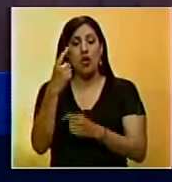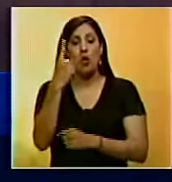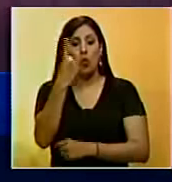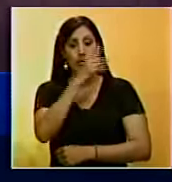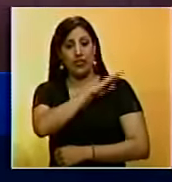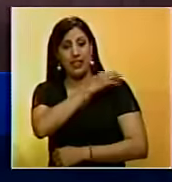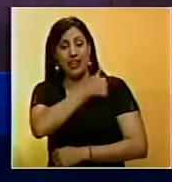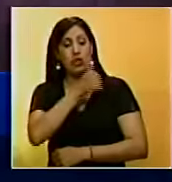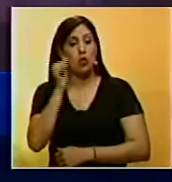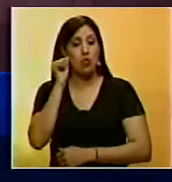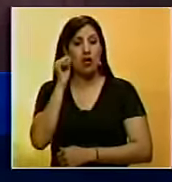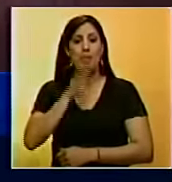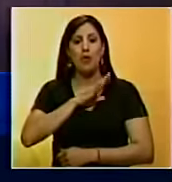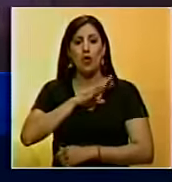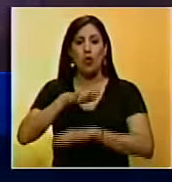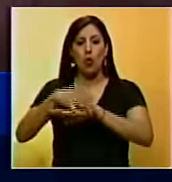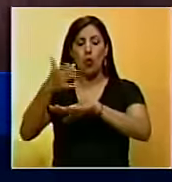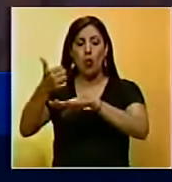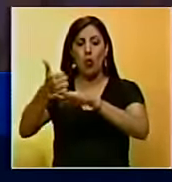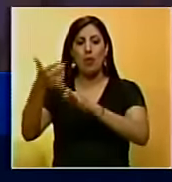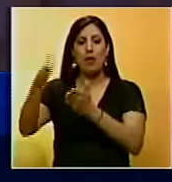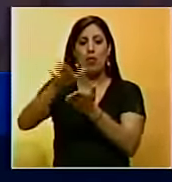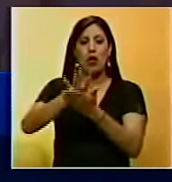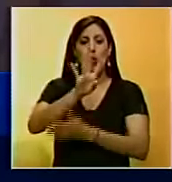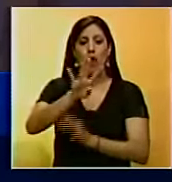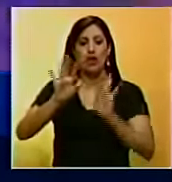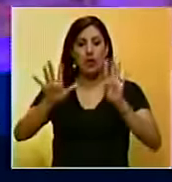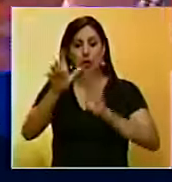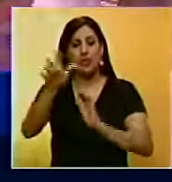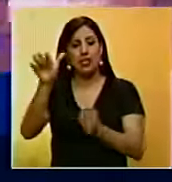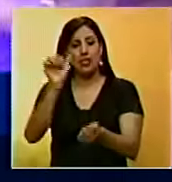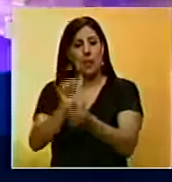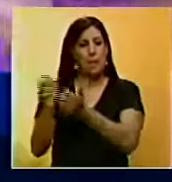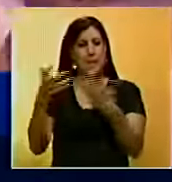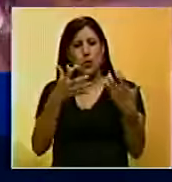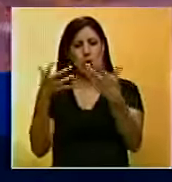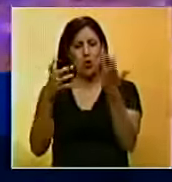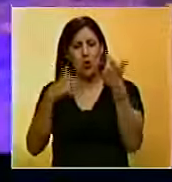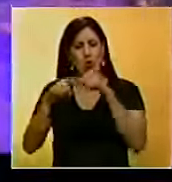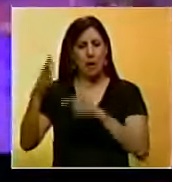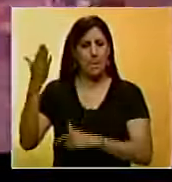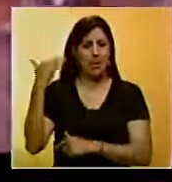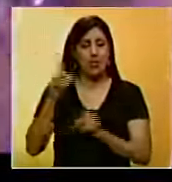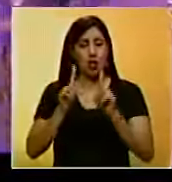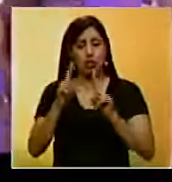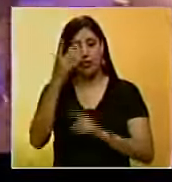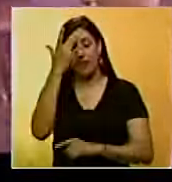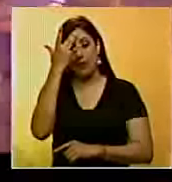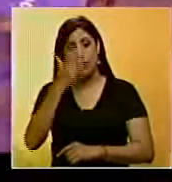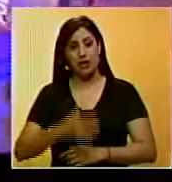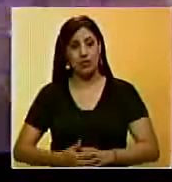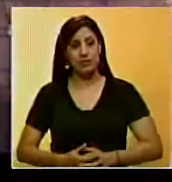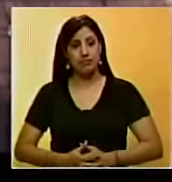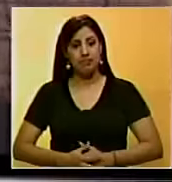su directora, al estar relacionado con la muerte de 49 reos en un motín ocurrido el pasado 11 de febrero.